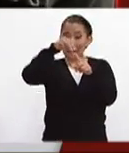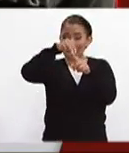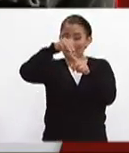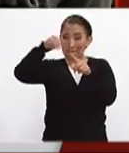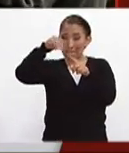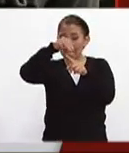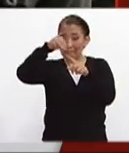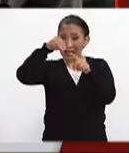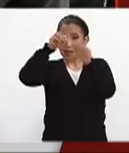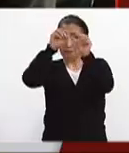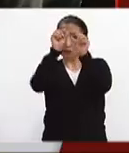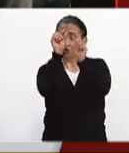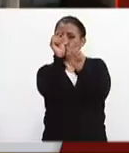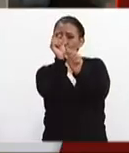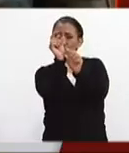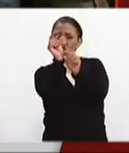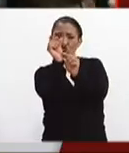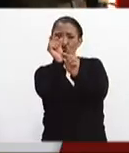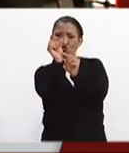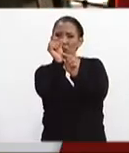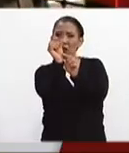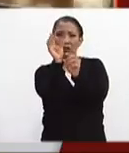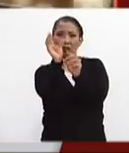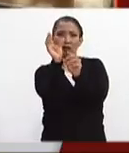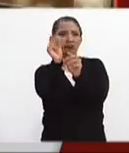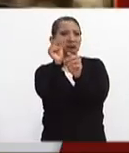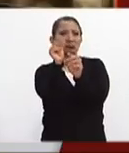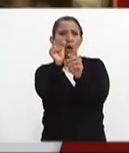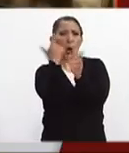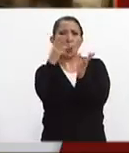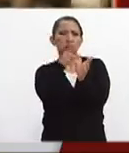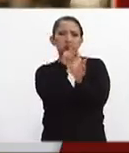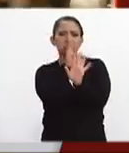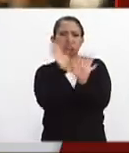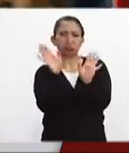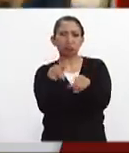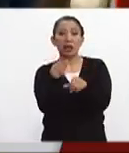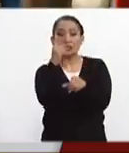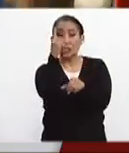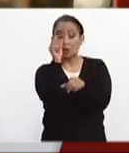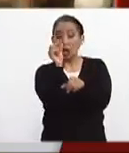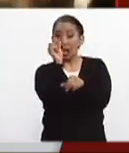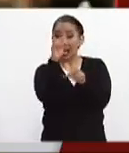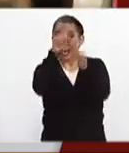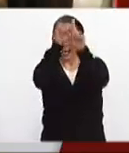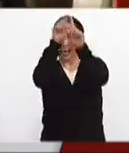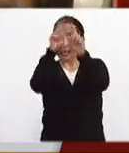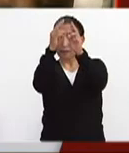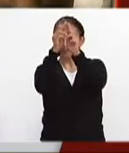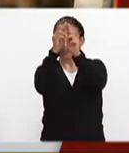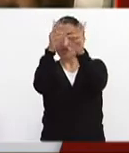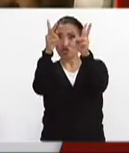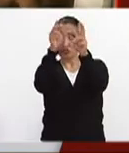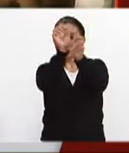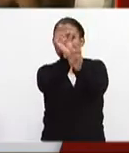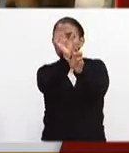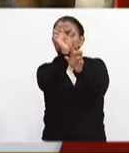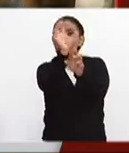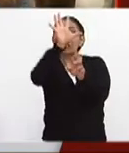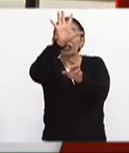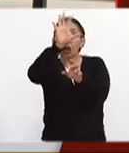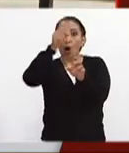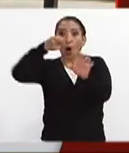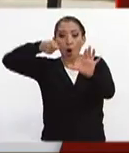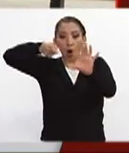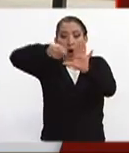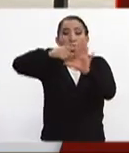no son este causa de preocupación si una grieta es mayor a 5 milímetros o cabe un